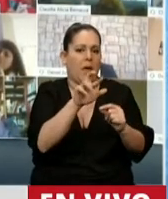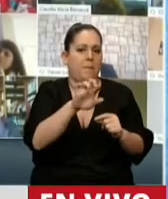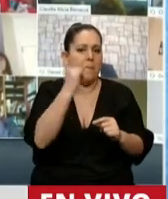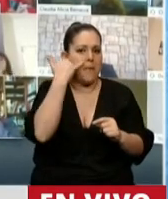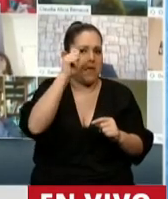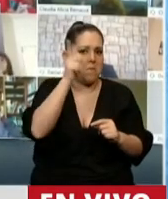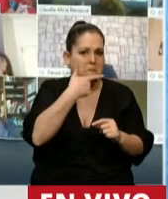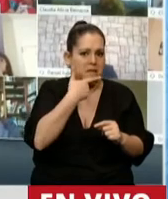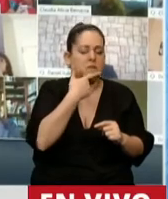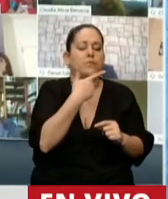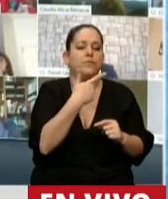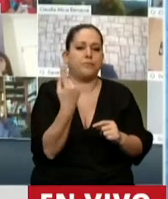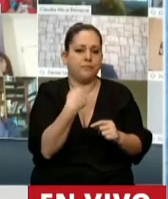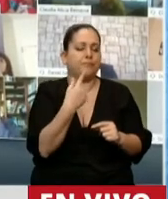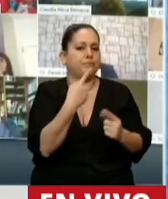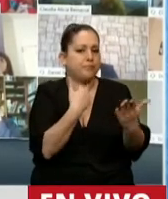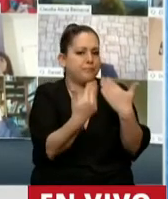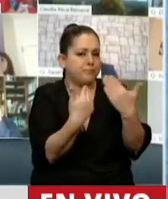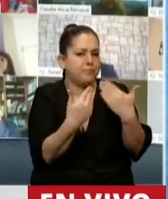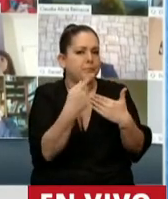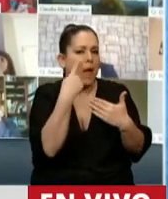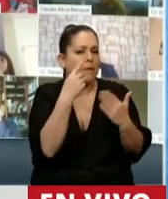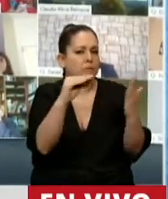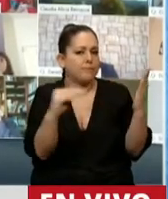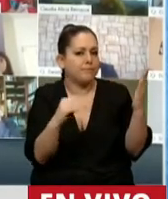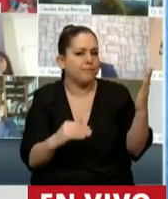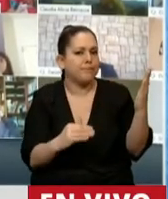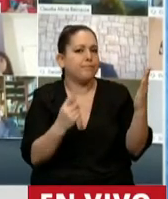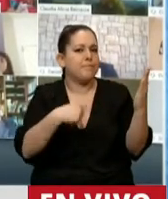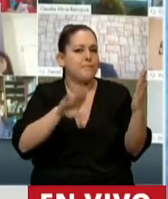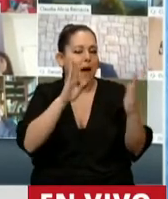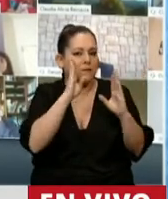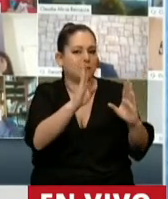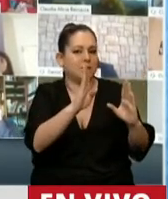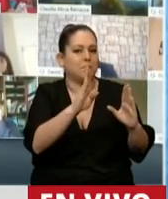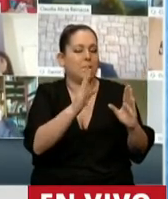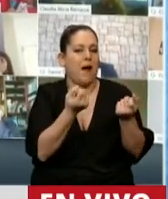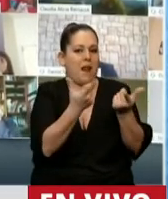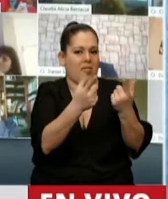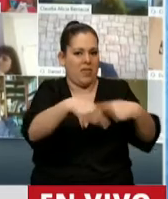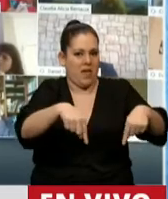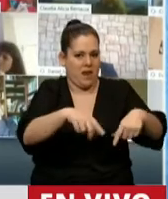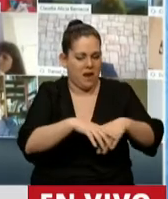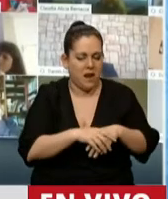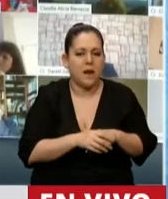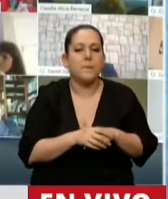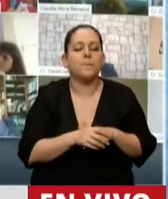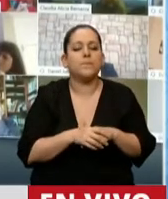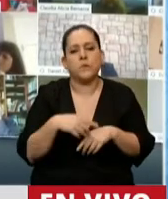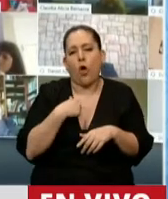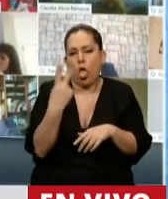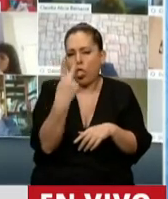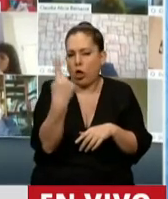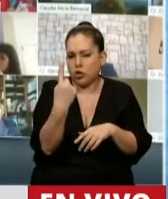se suscribió a las pymes y estas incorporaciones realmente hacen mucho más abarcativo el arco social. Yo me quiero dos